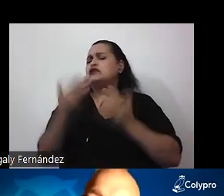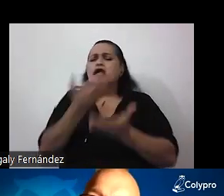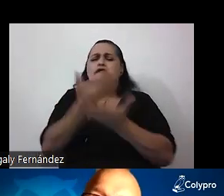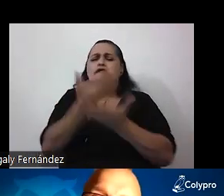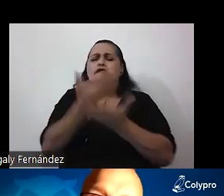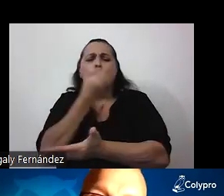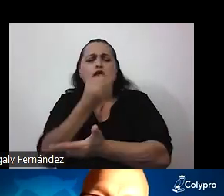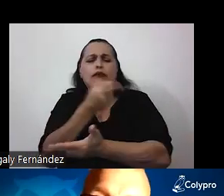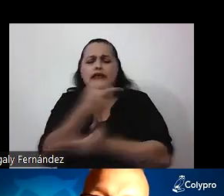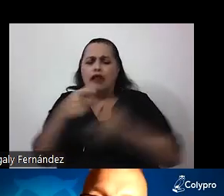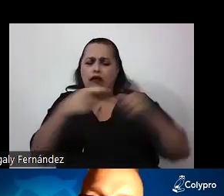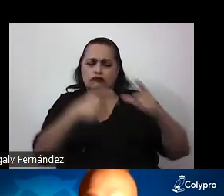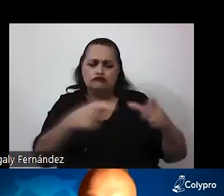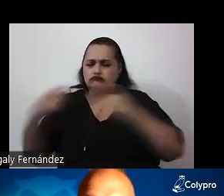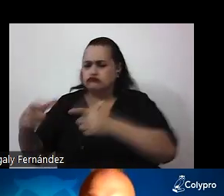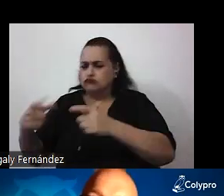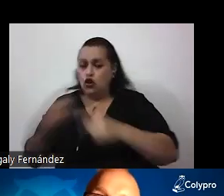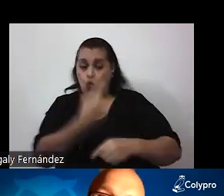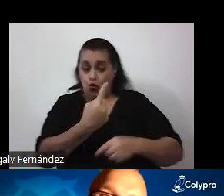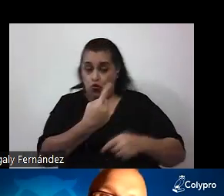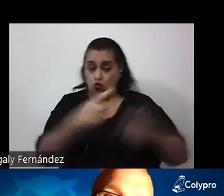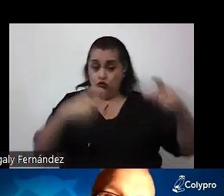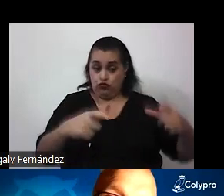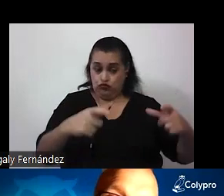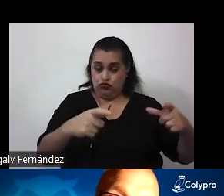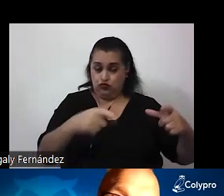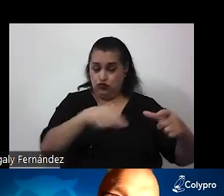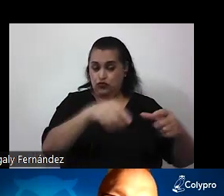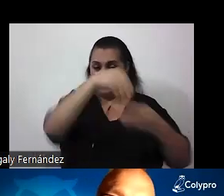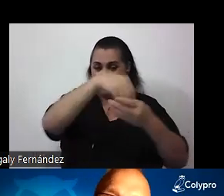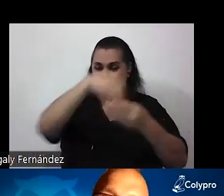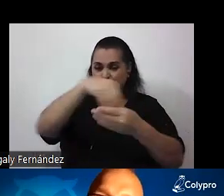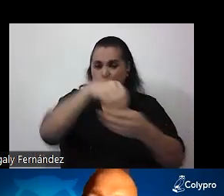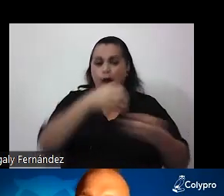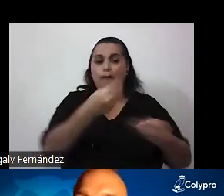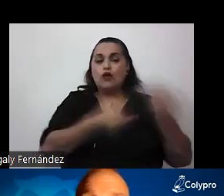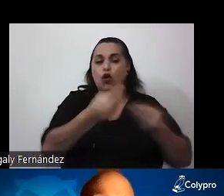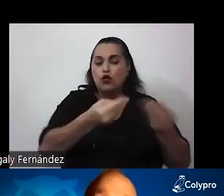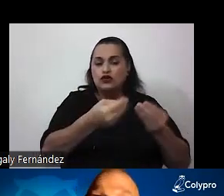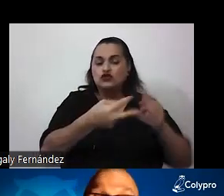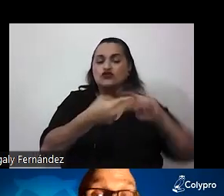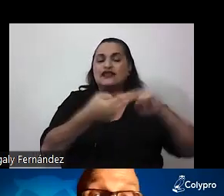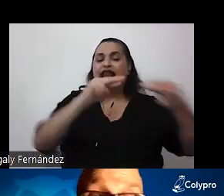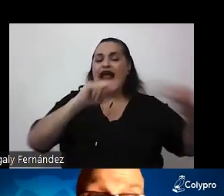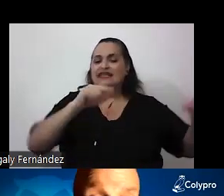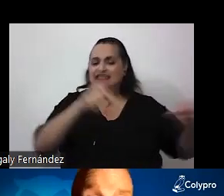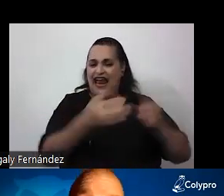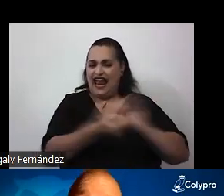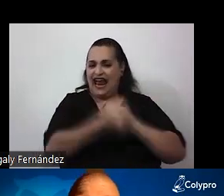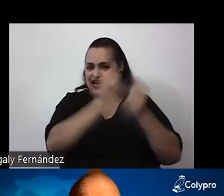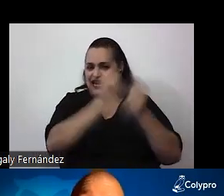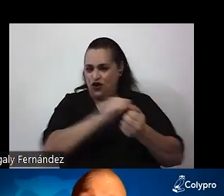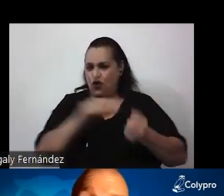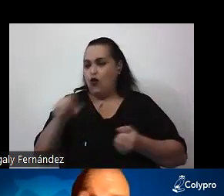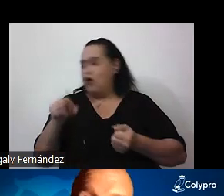iguales excepto por el hecho de que uno está constituido por productos de origen transgénico y otro no cuál preferirías y por qué es un modo